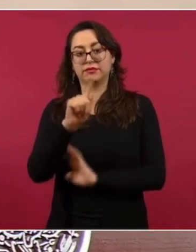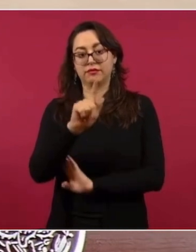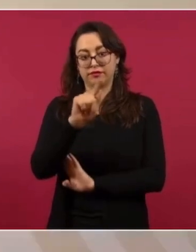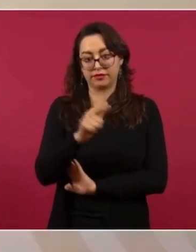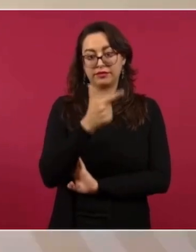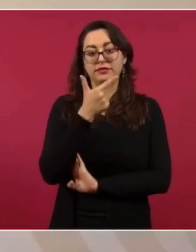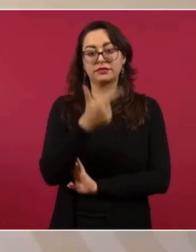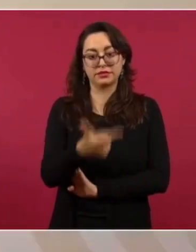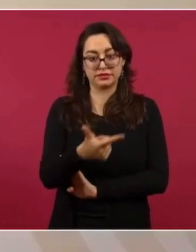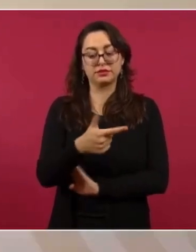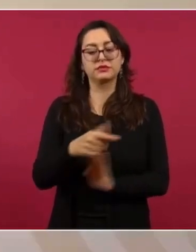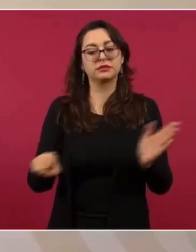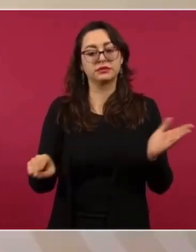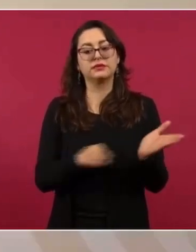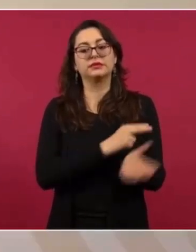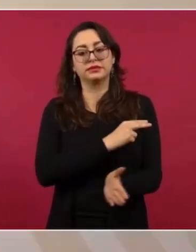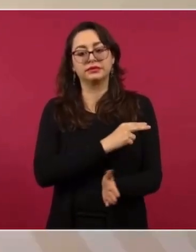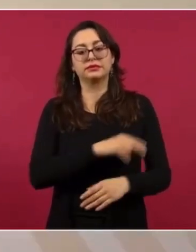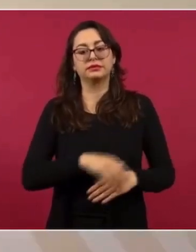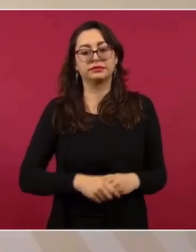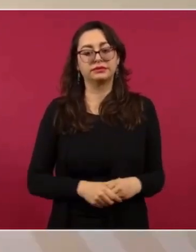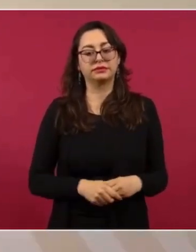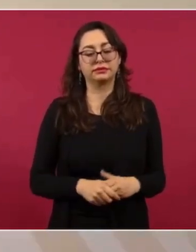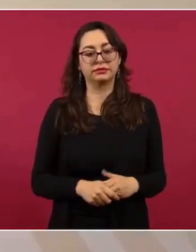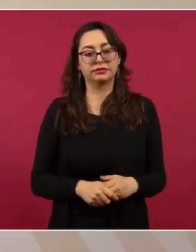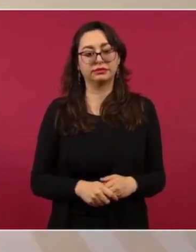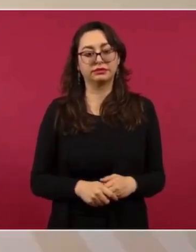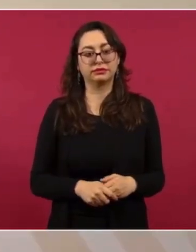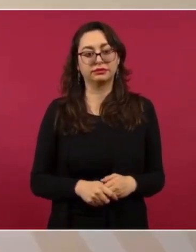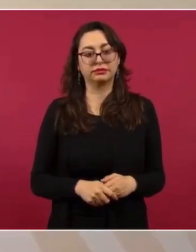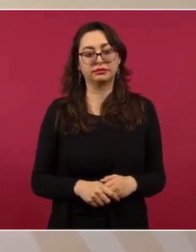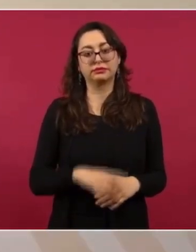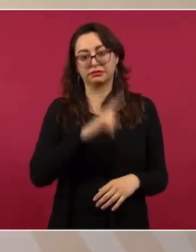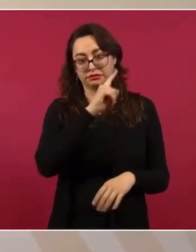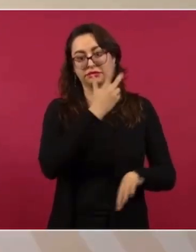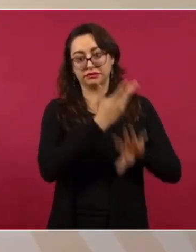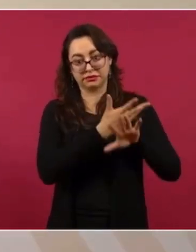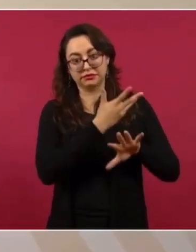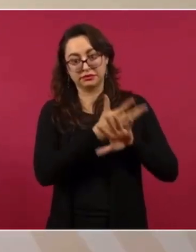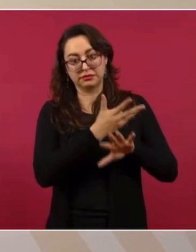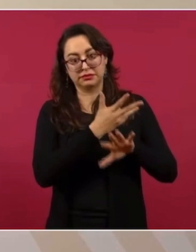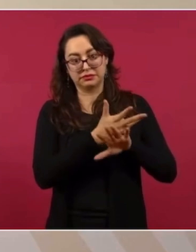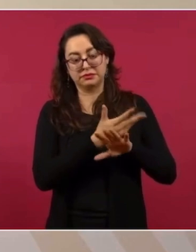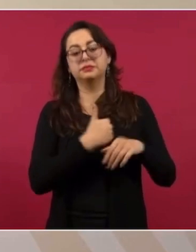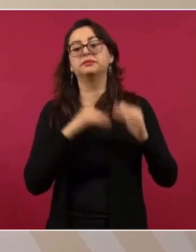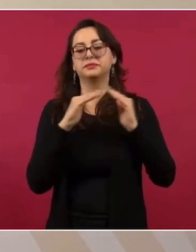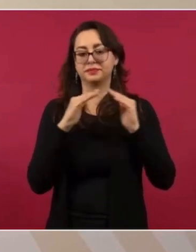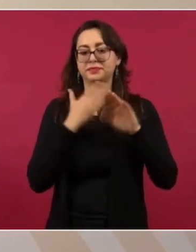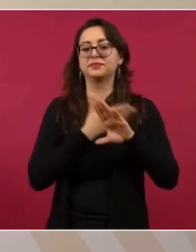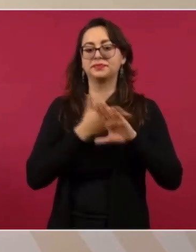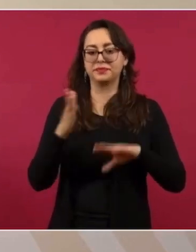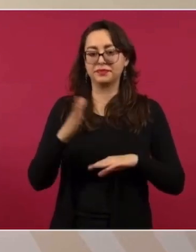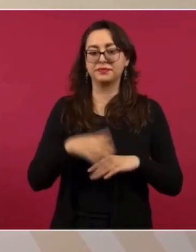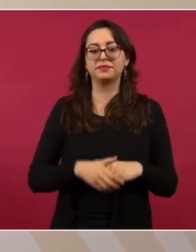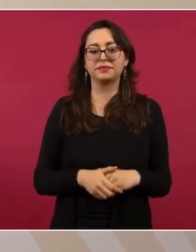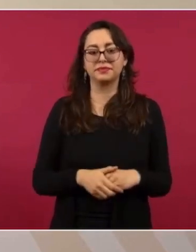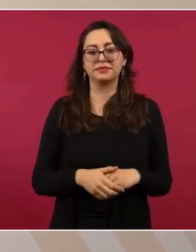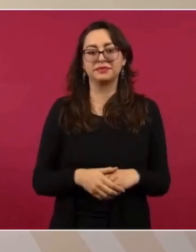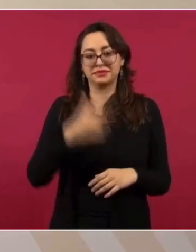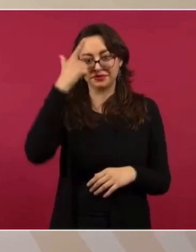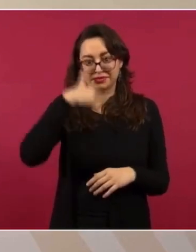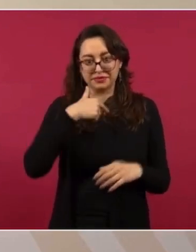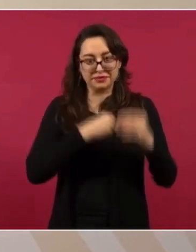Se afirma. Fue en Estados Unidos, en la Casa Blanca, sí, y hubo una cena.